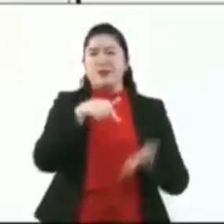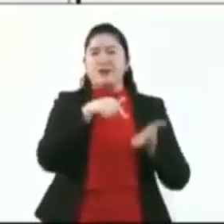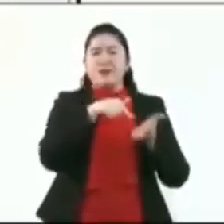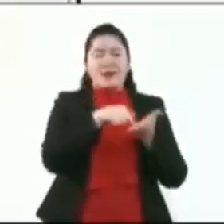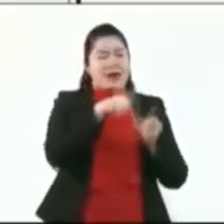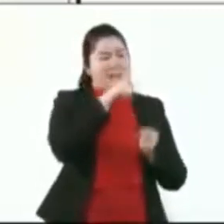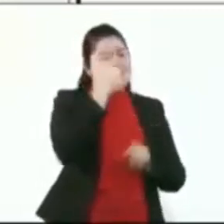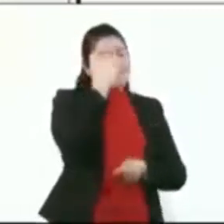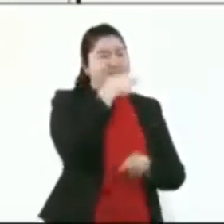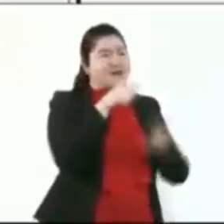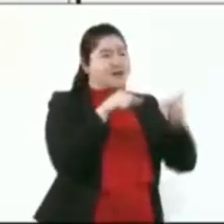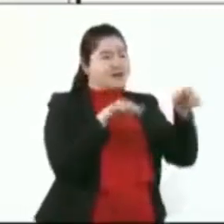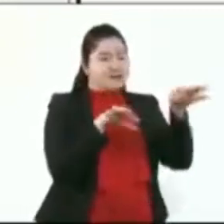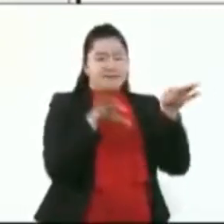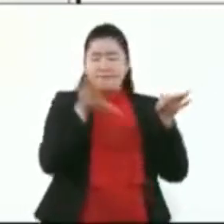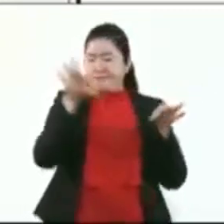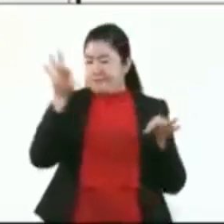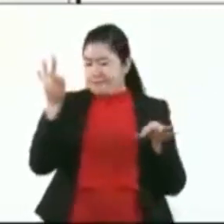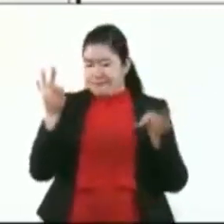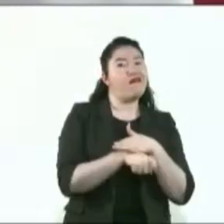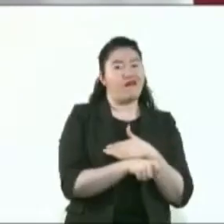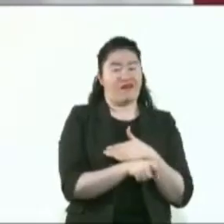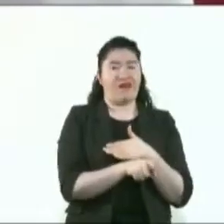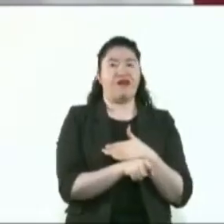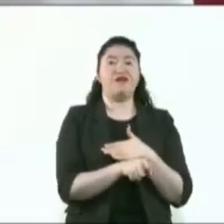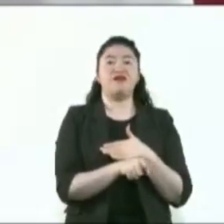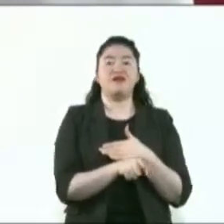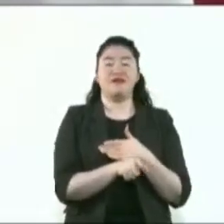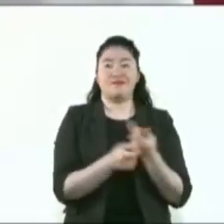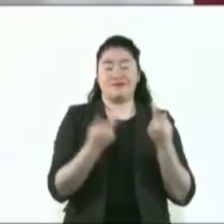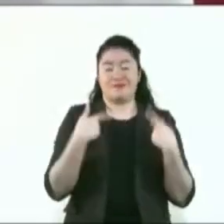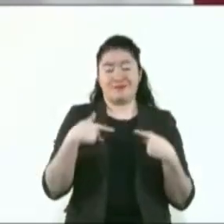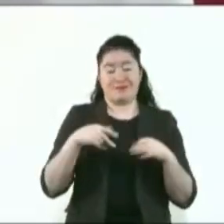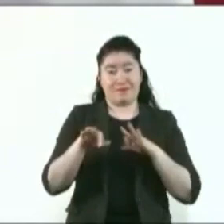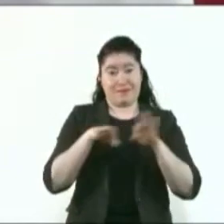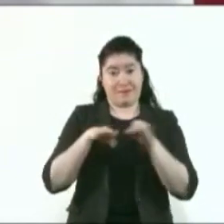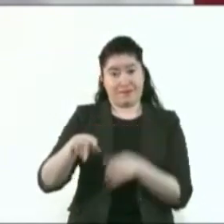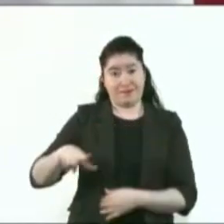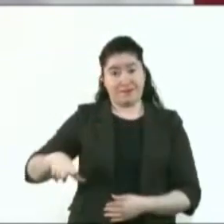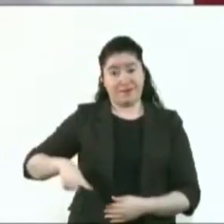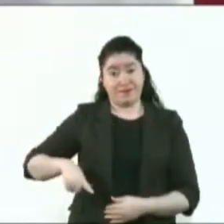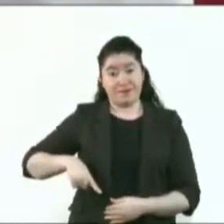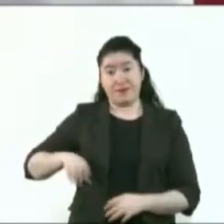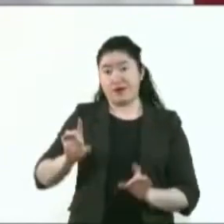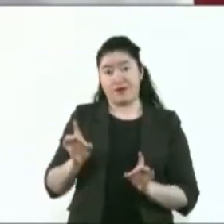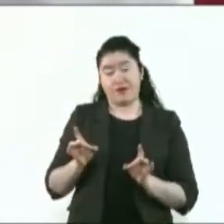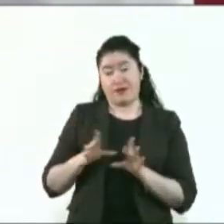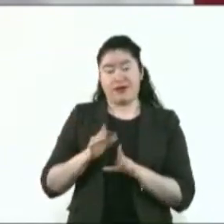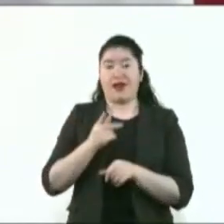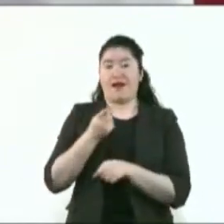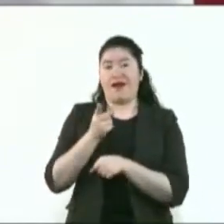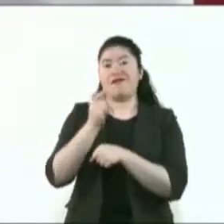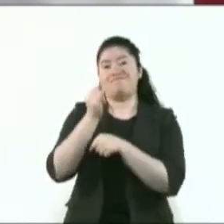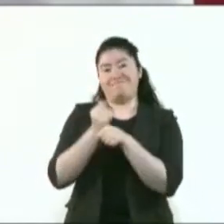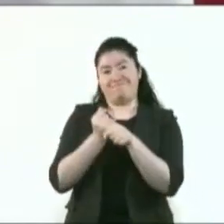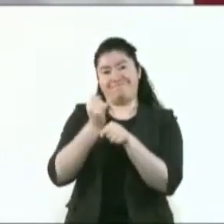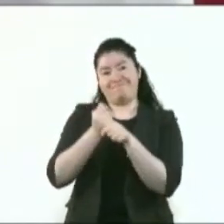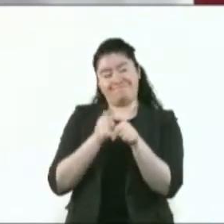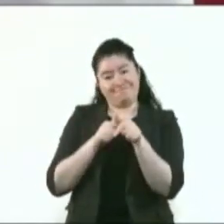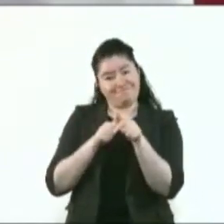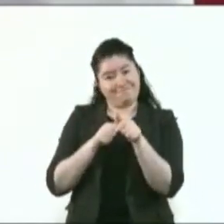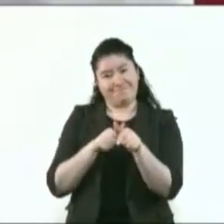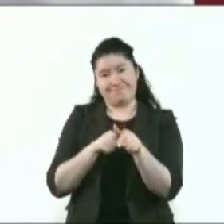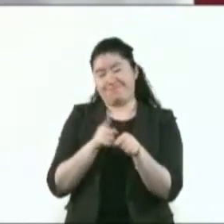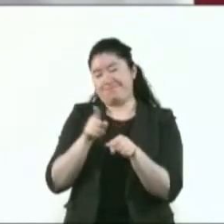grietas en el tramo elevado de la línea 12. La mandataria capitalina mencionó que las columnas se están encamizando